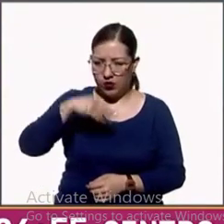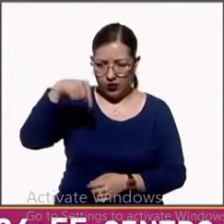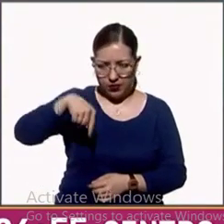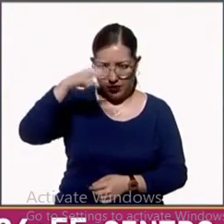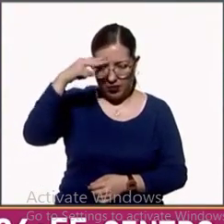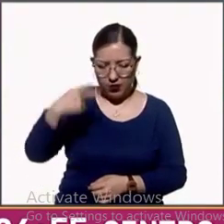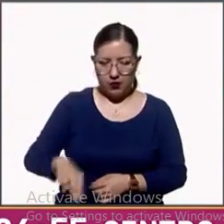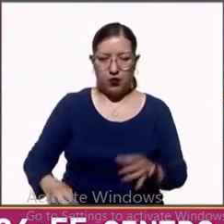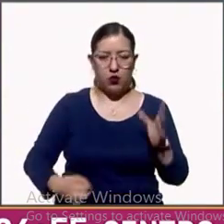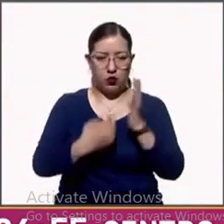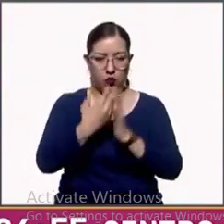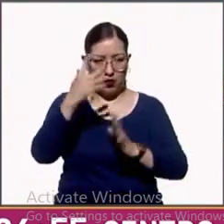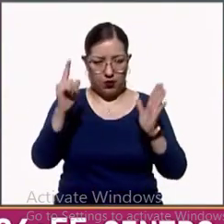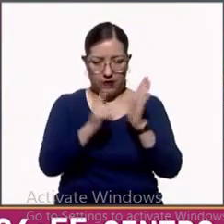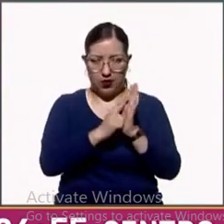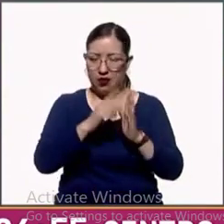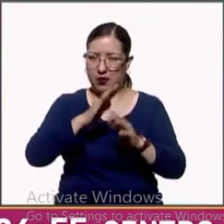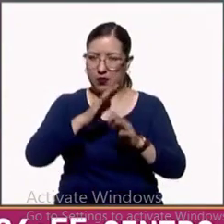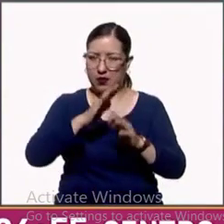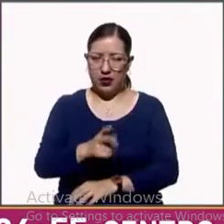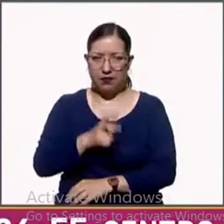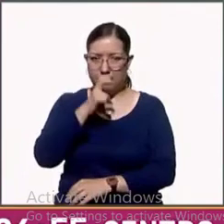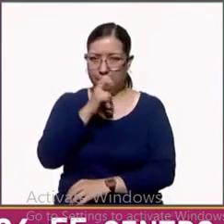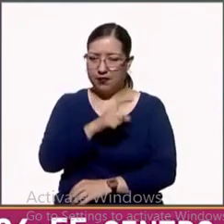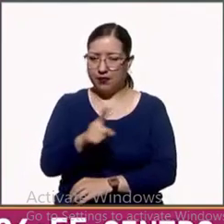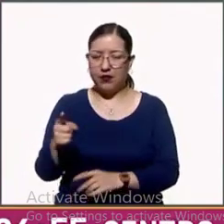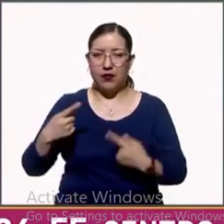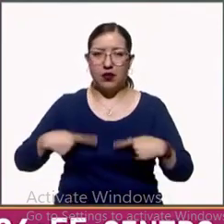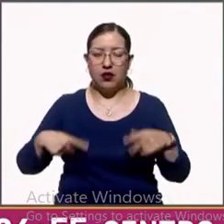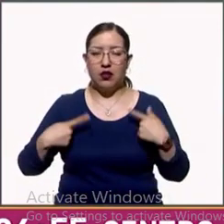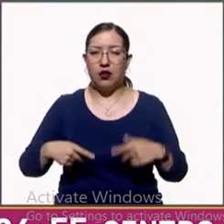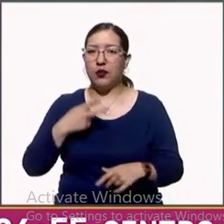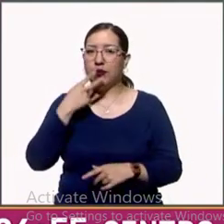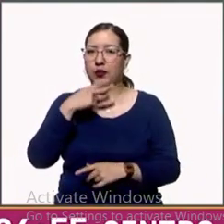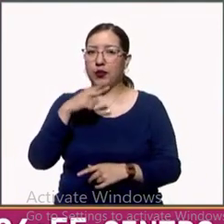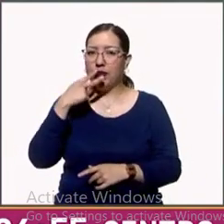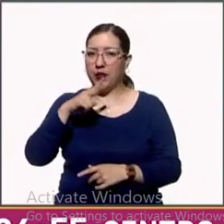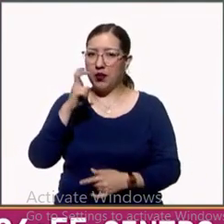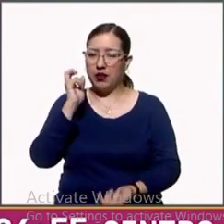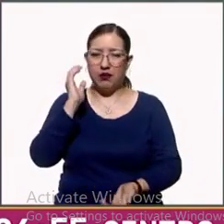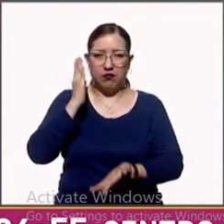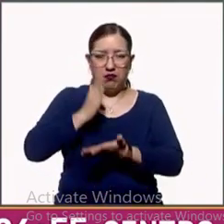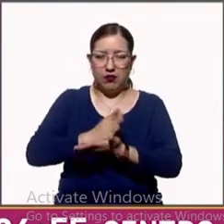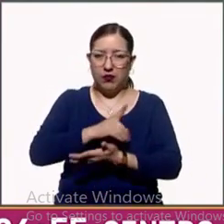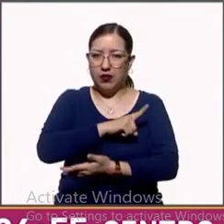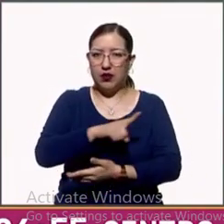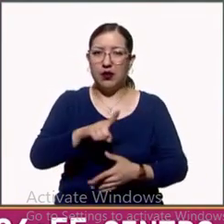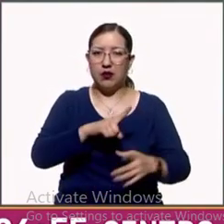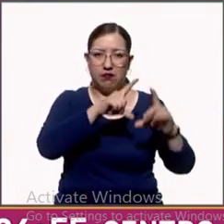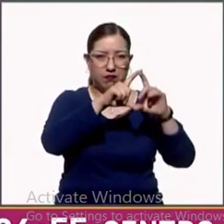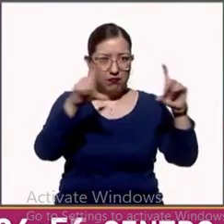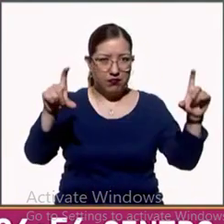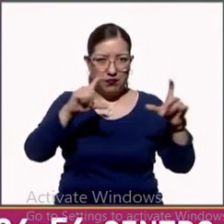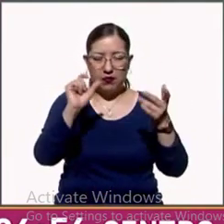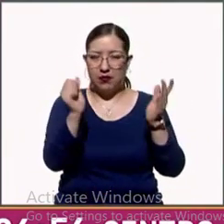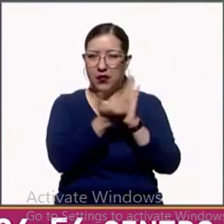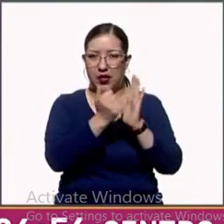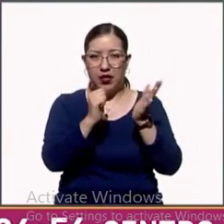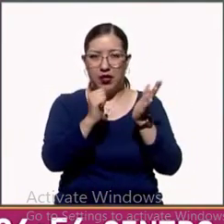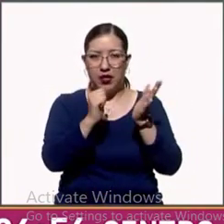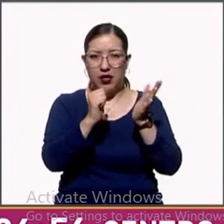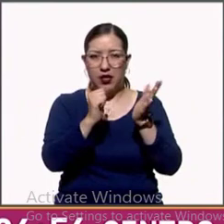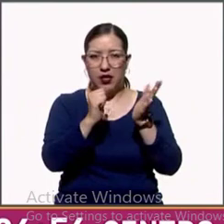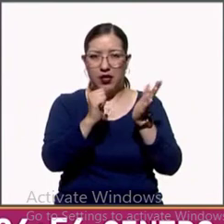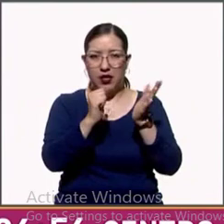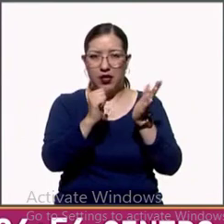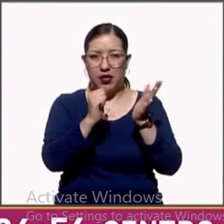año en vigor una ley más estricta contra el consumo de tabaco que reduce la visibilidad de las marcas de cigarro y aumentó los